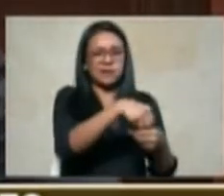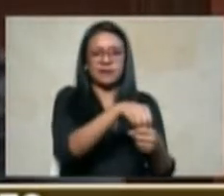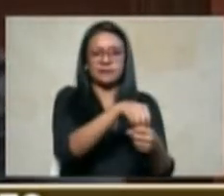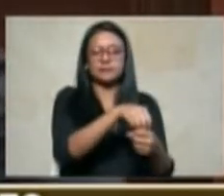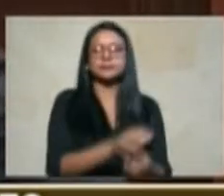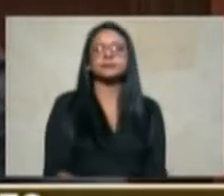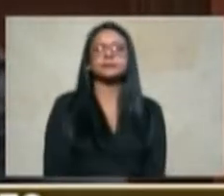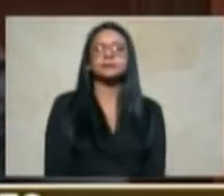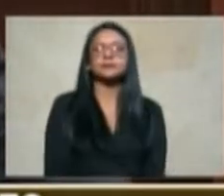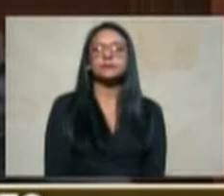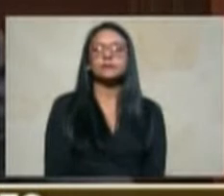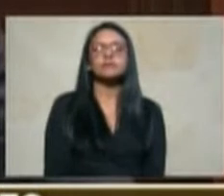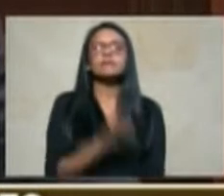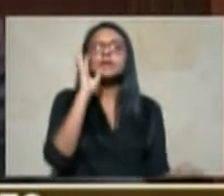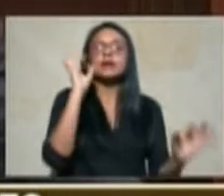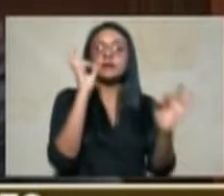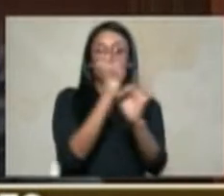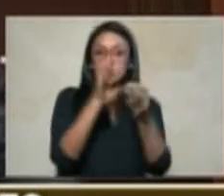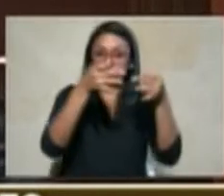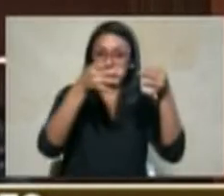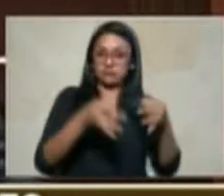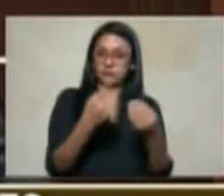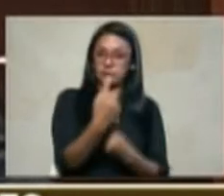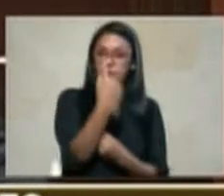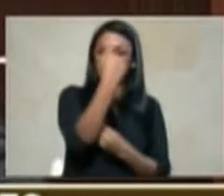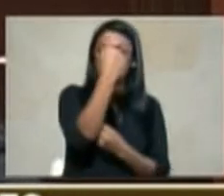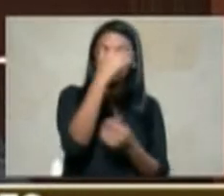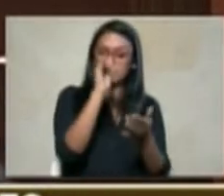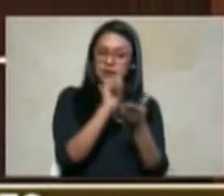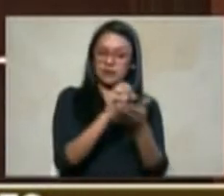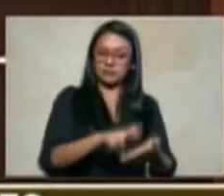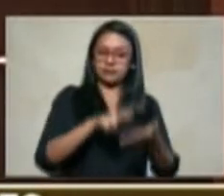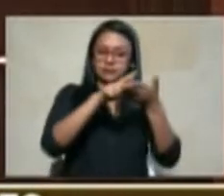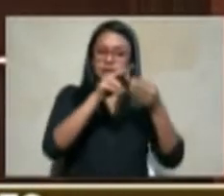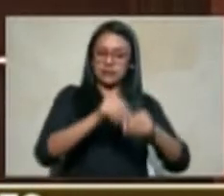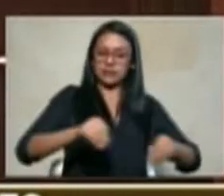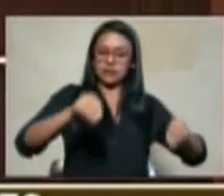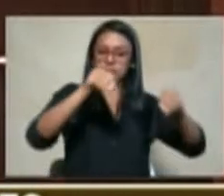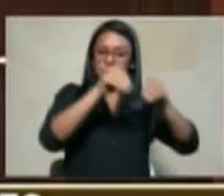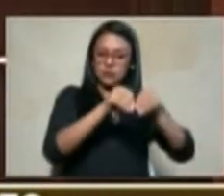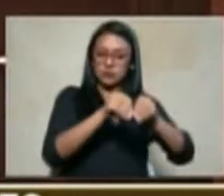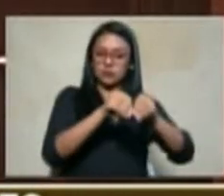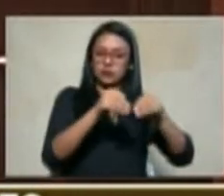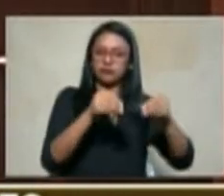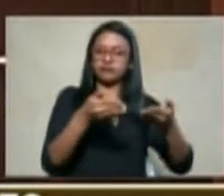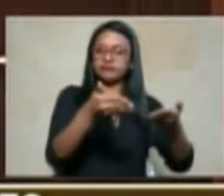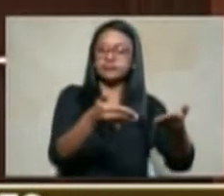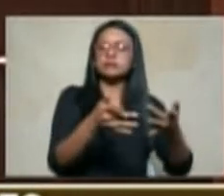seguridad y la política de restitución de tierras pues tiene un enfoque que es una valoración constante de los riesgos